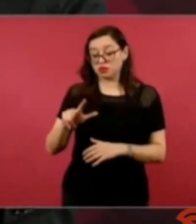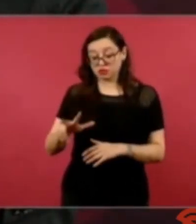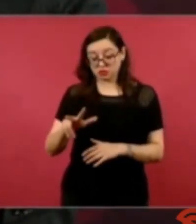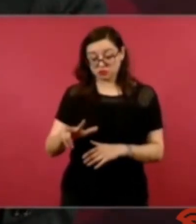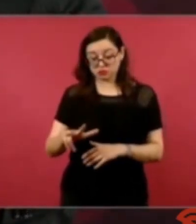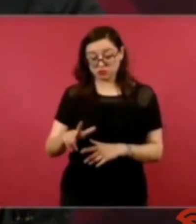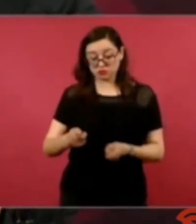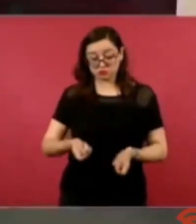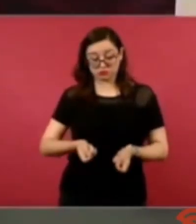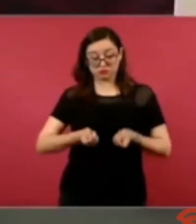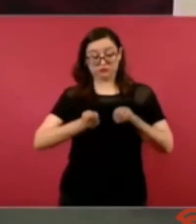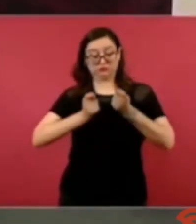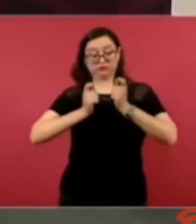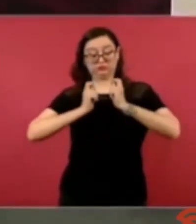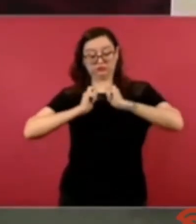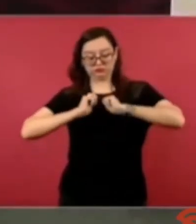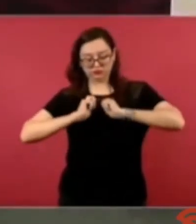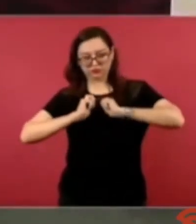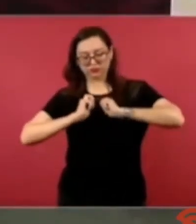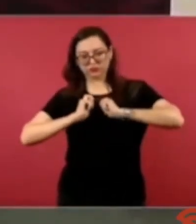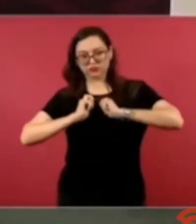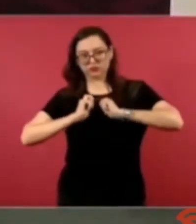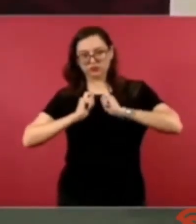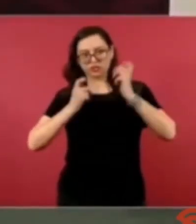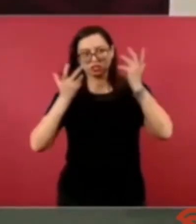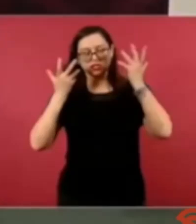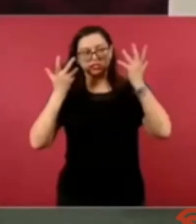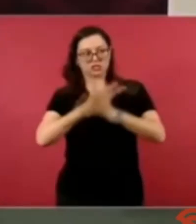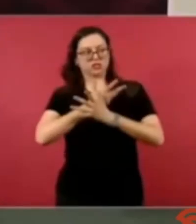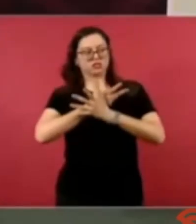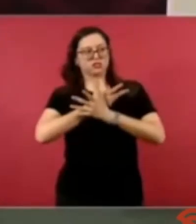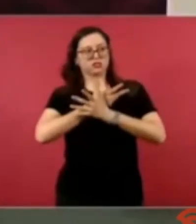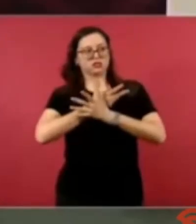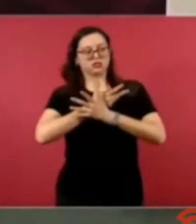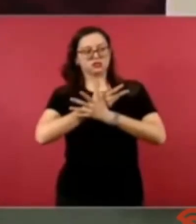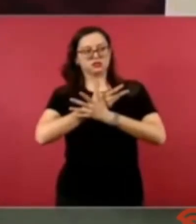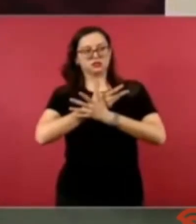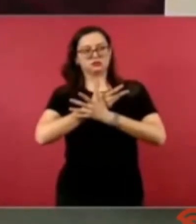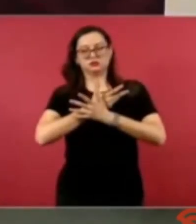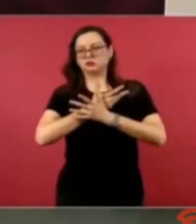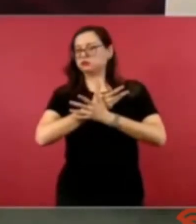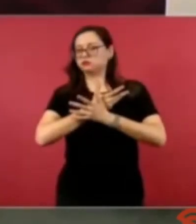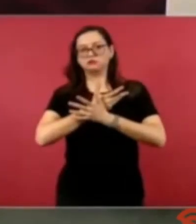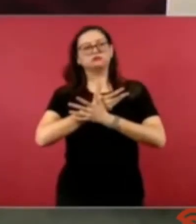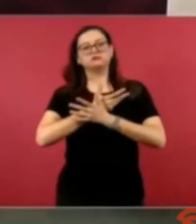como lo hicimos sin el apoyo de las fuerzas armadas